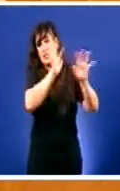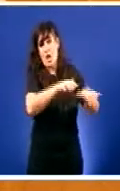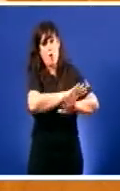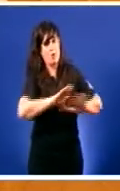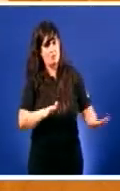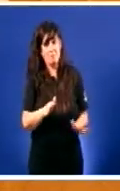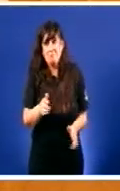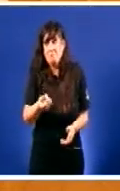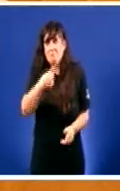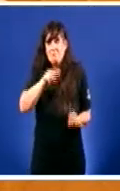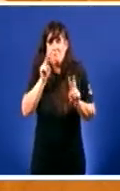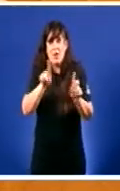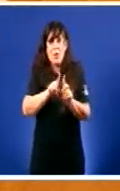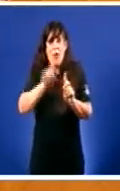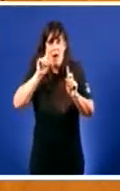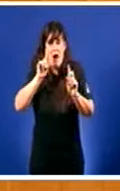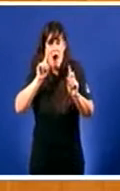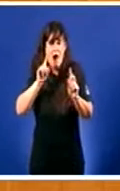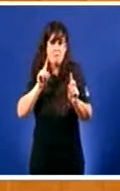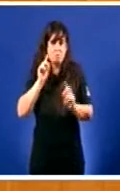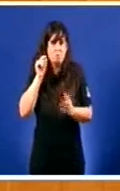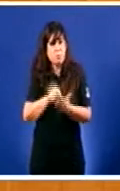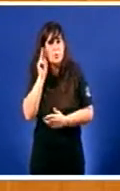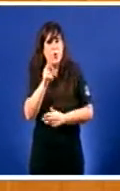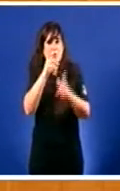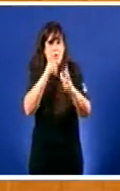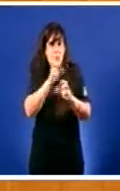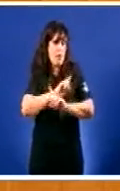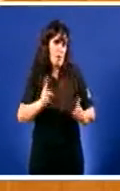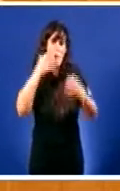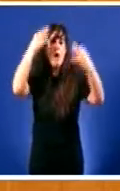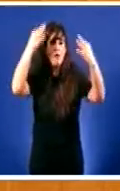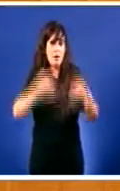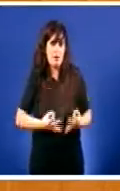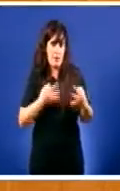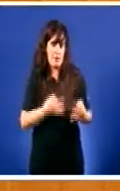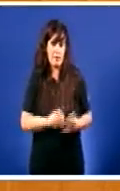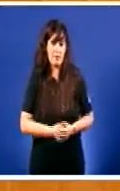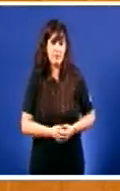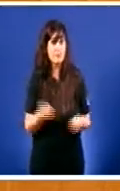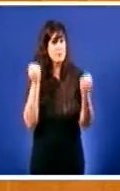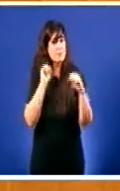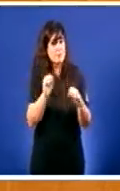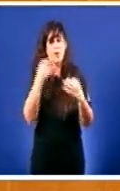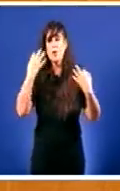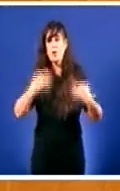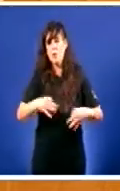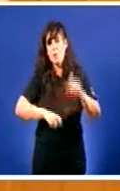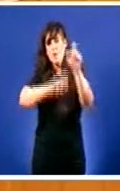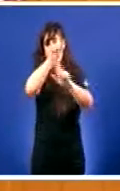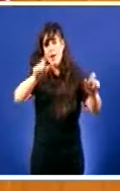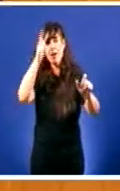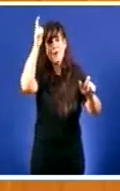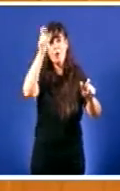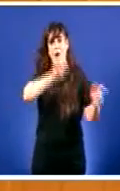que é unha realidade E a pesar de que a tendencia no mundo desenvolto é a transferir habitantes do rural Para as